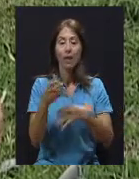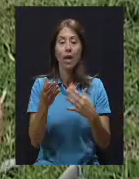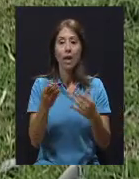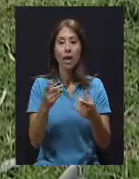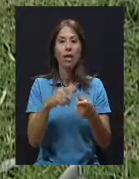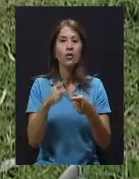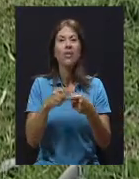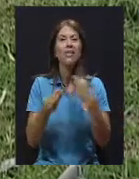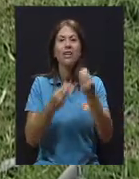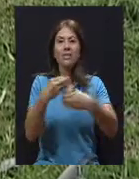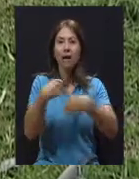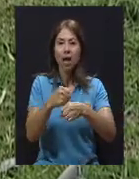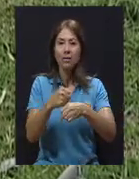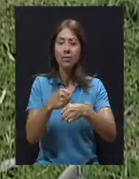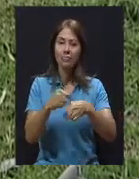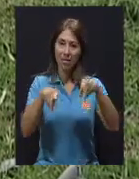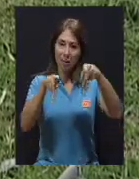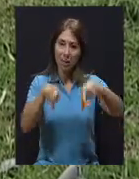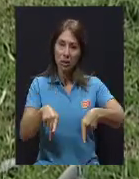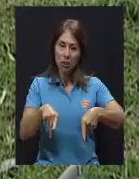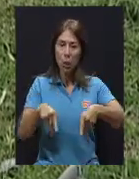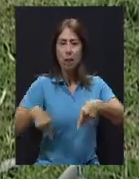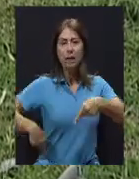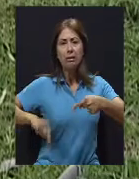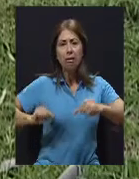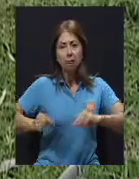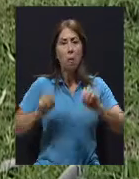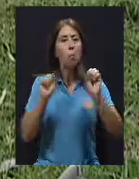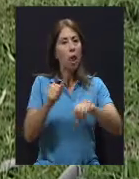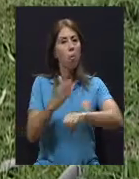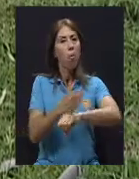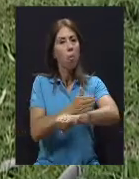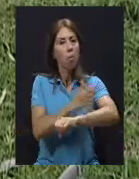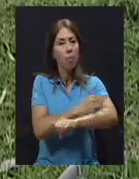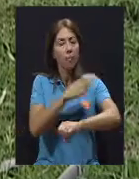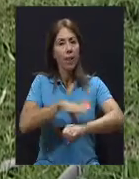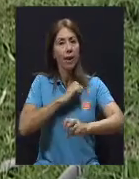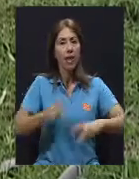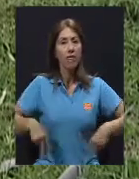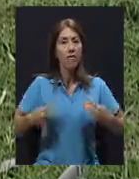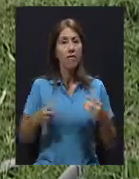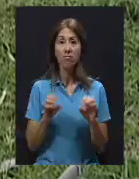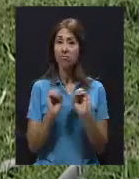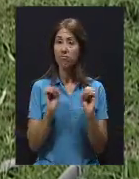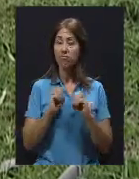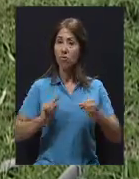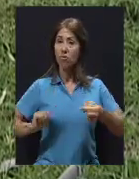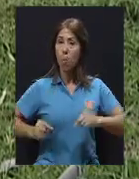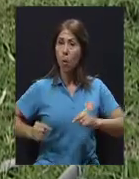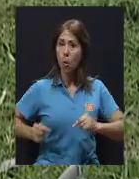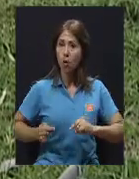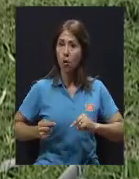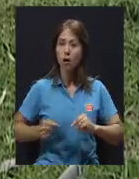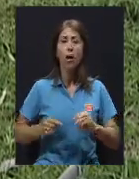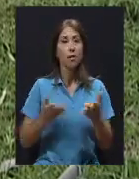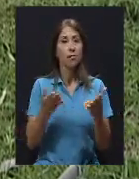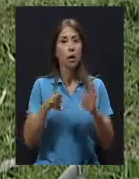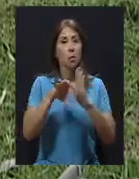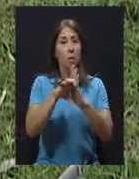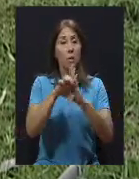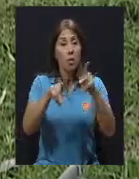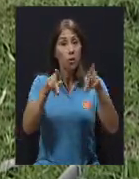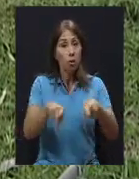Lo que se hace es mejorar la calidad de vida del paciente, que el paciente pueda caminar sin dolor, que el paciente pueda retornar, los que